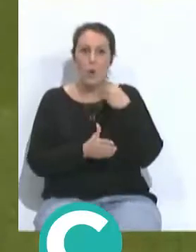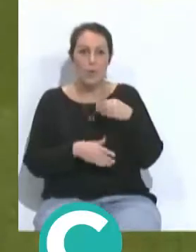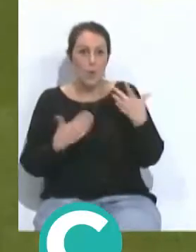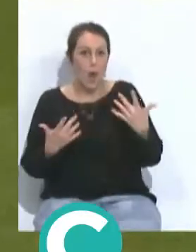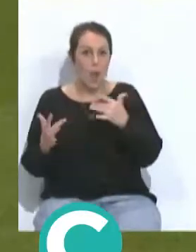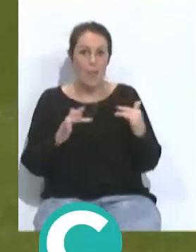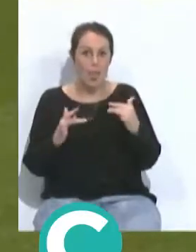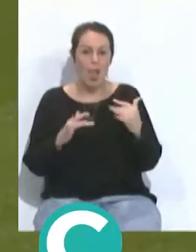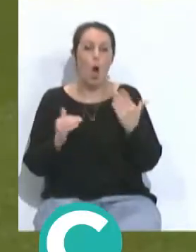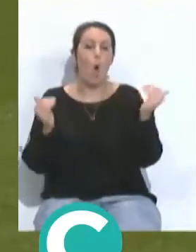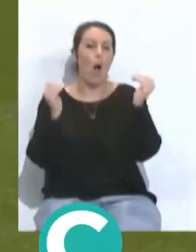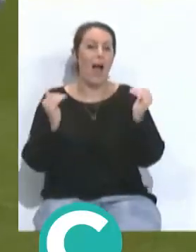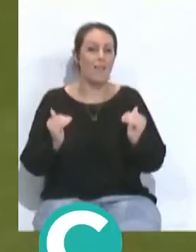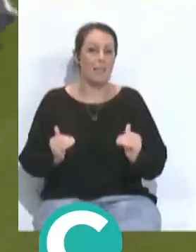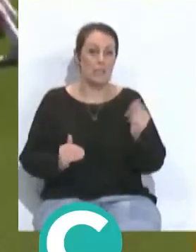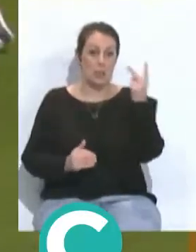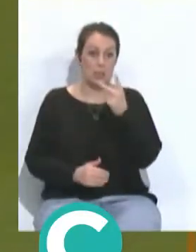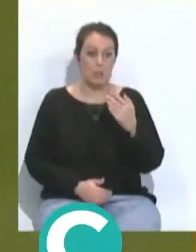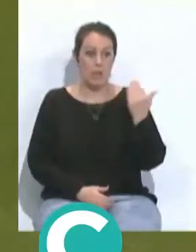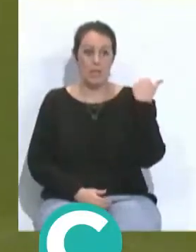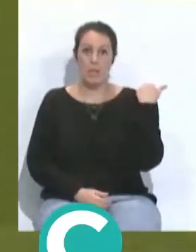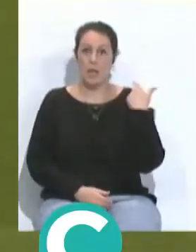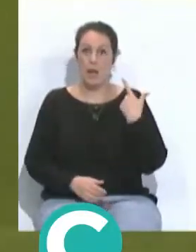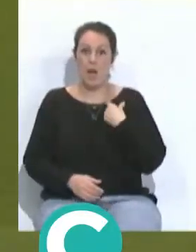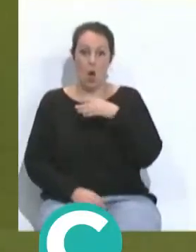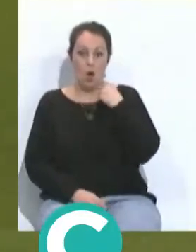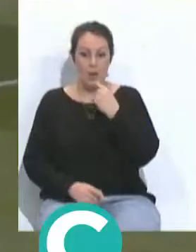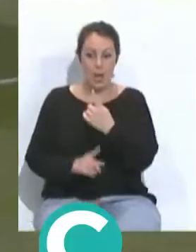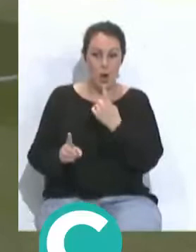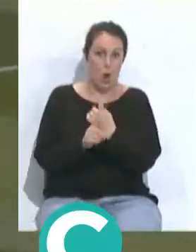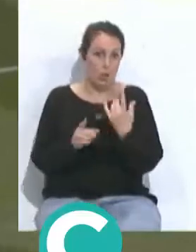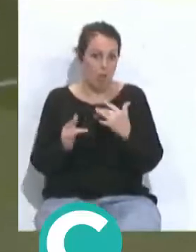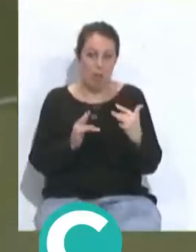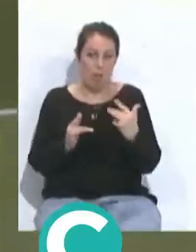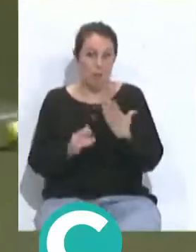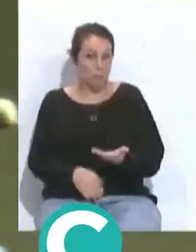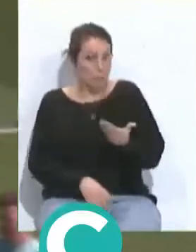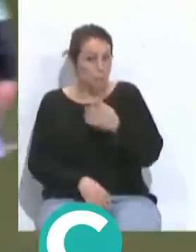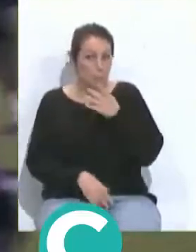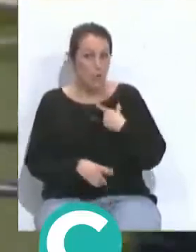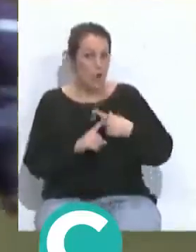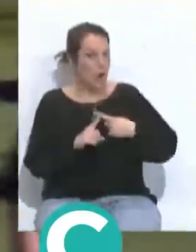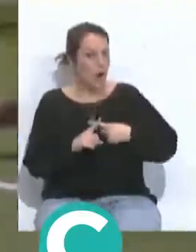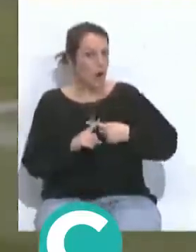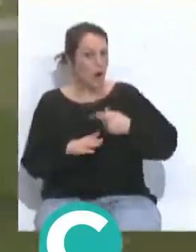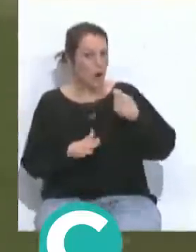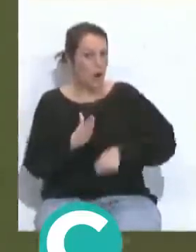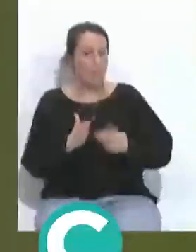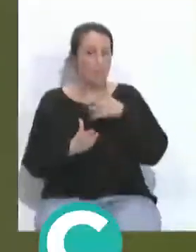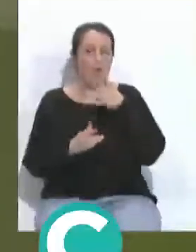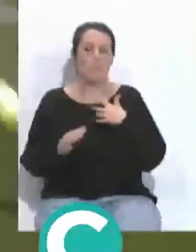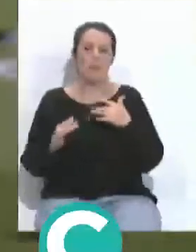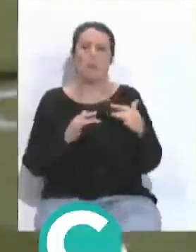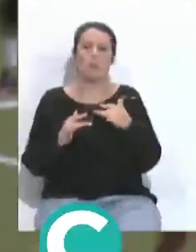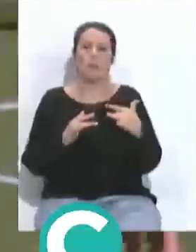era los partidos de los jueves. Bueno, hace un par de semanas creo que se hubo contra el filial y creo que es importantísimo, tanto por el nivel de intensidad, que juegas un partido